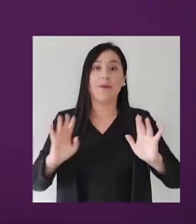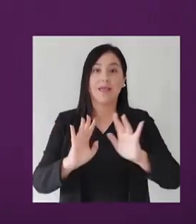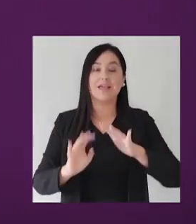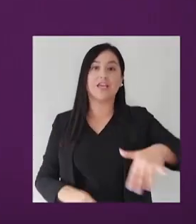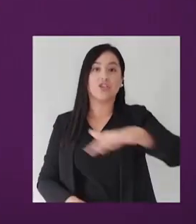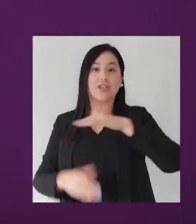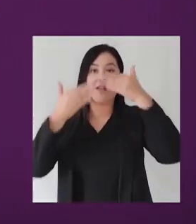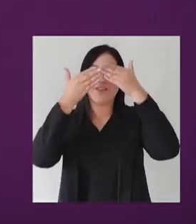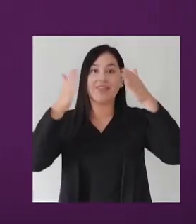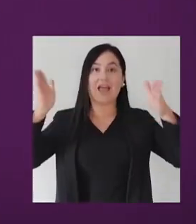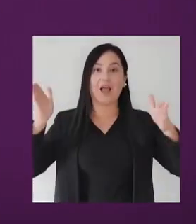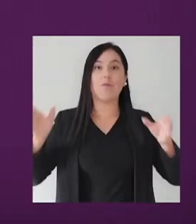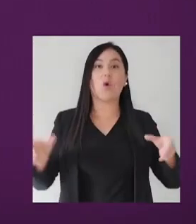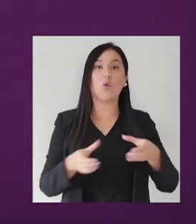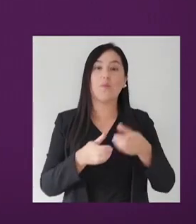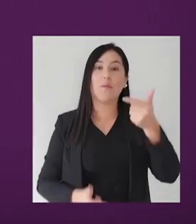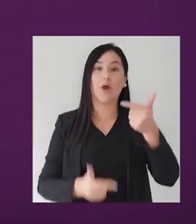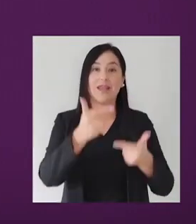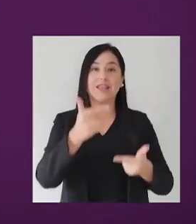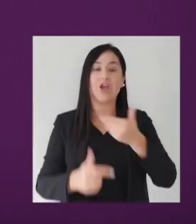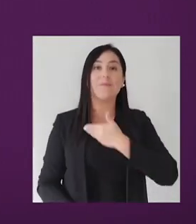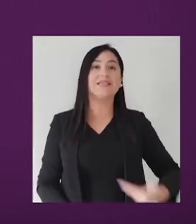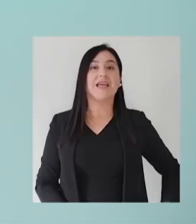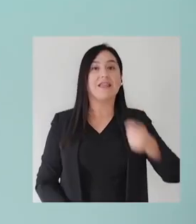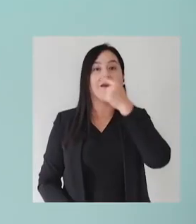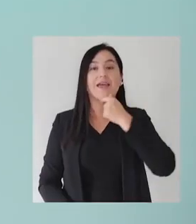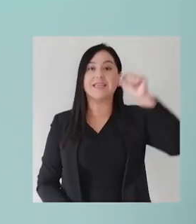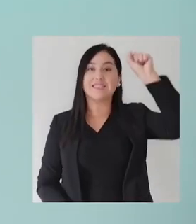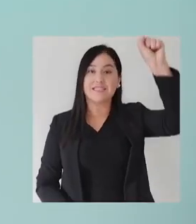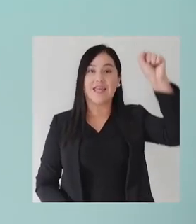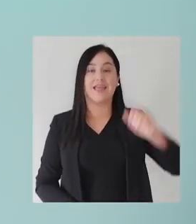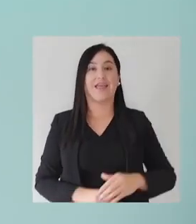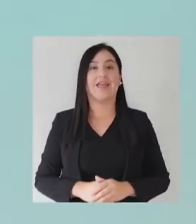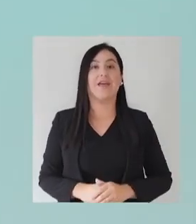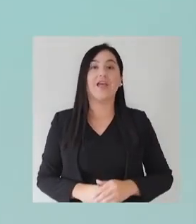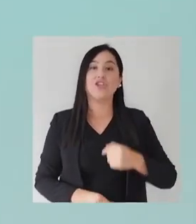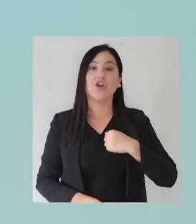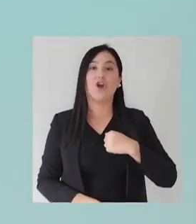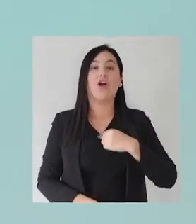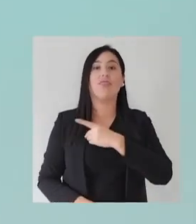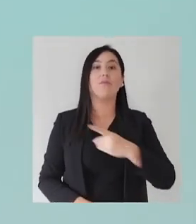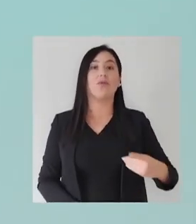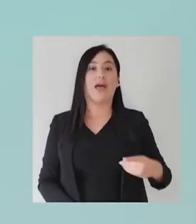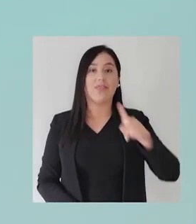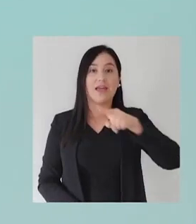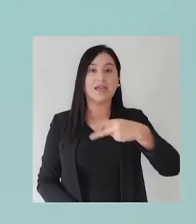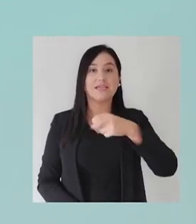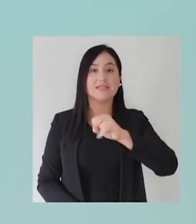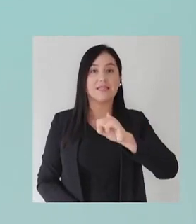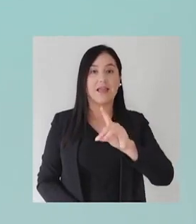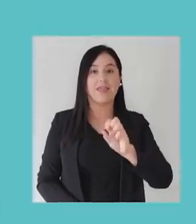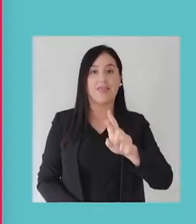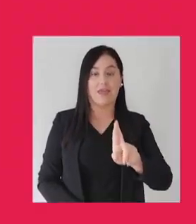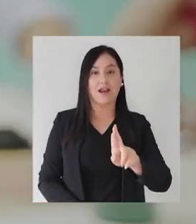Convergencia Social Frente Amplio El partido del presidente Boris Soy la diputada Emilia Schneider Y te invito a votar Por las candidaturas de